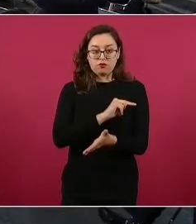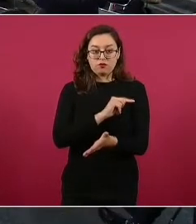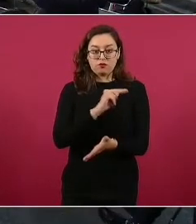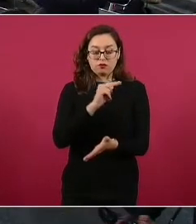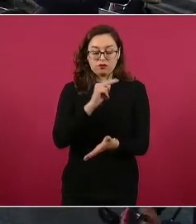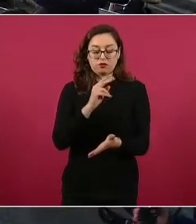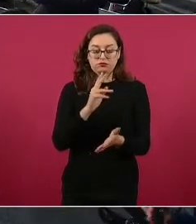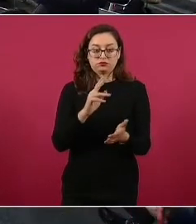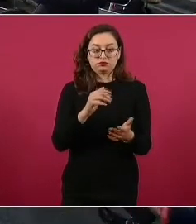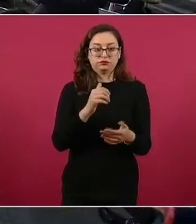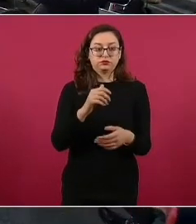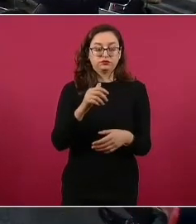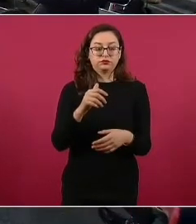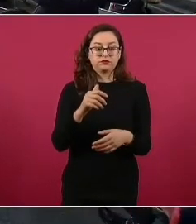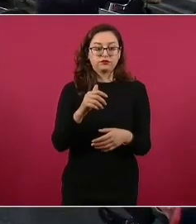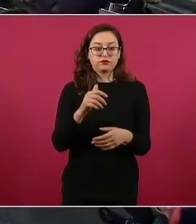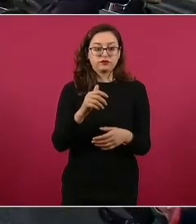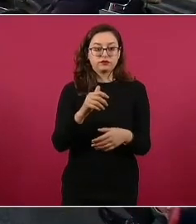aprobó.